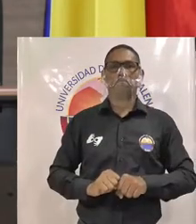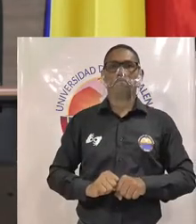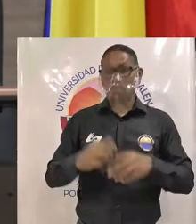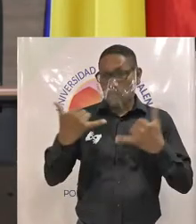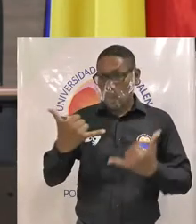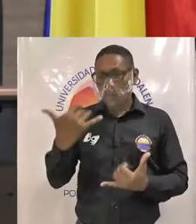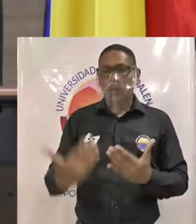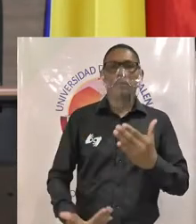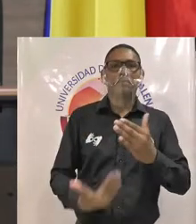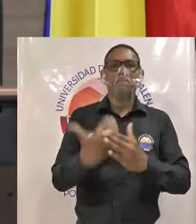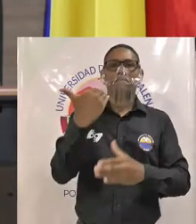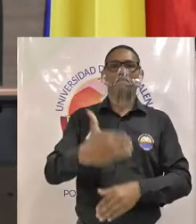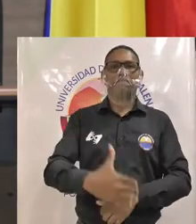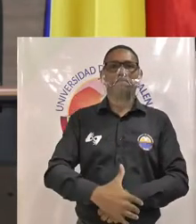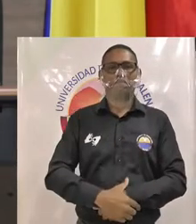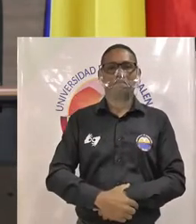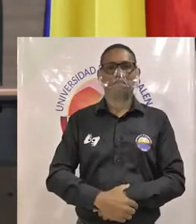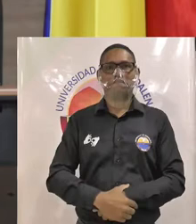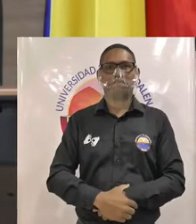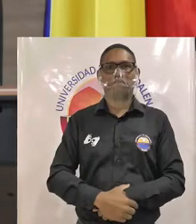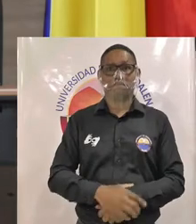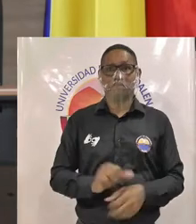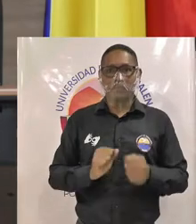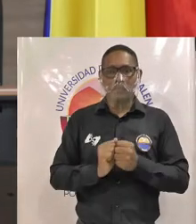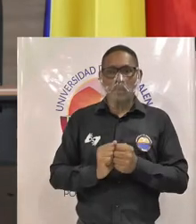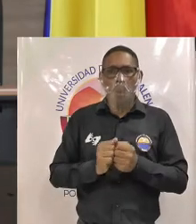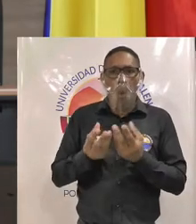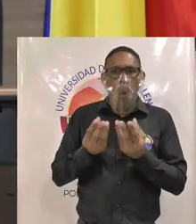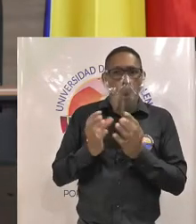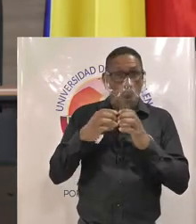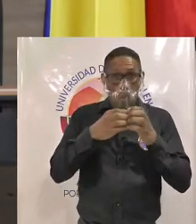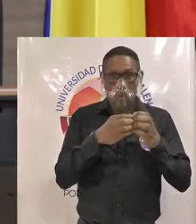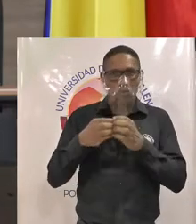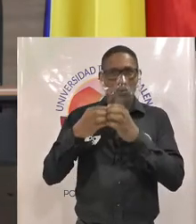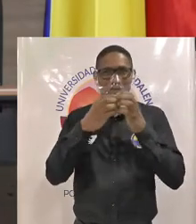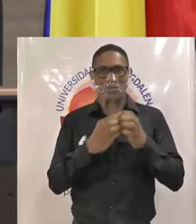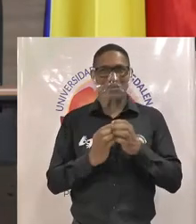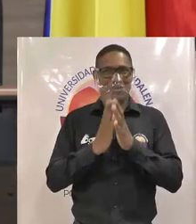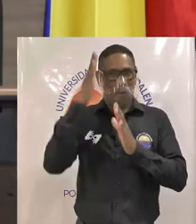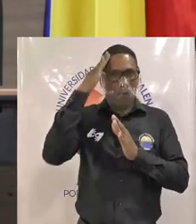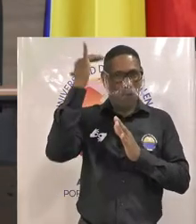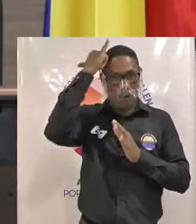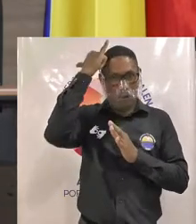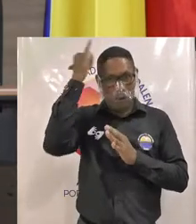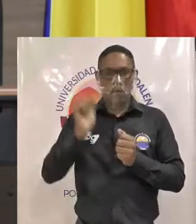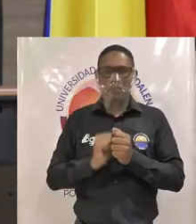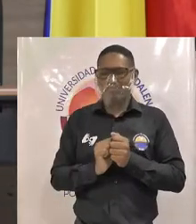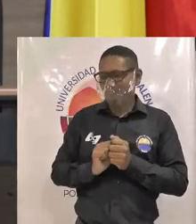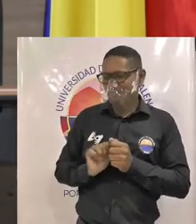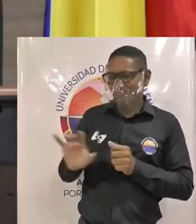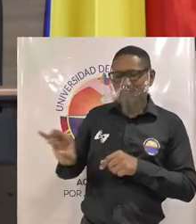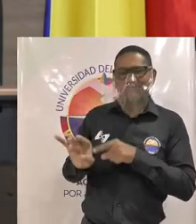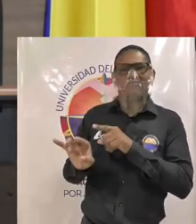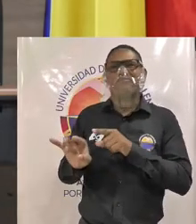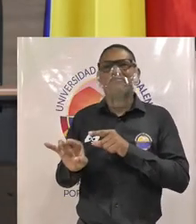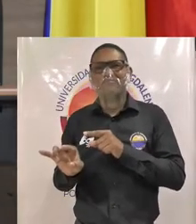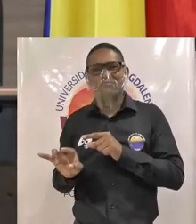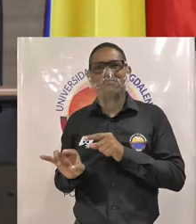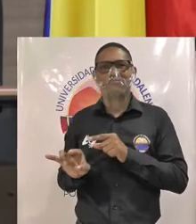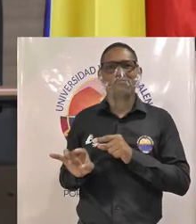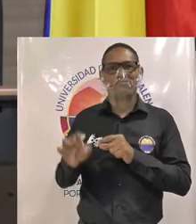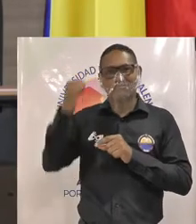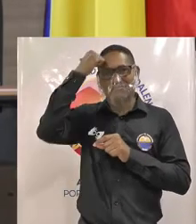en el caso del consejo académico en representación de los docentes nos acompaña la